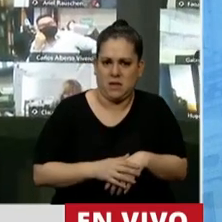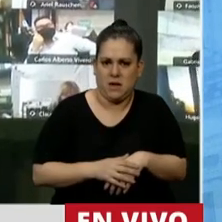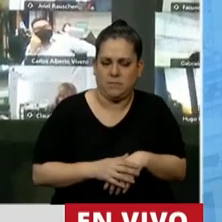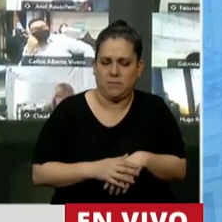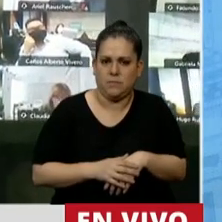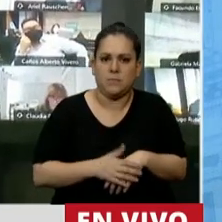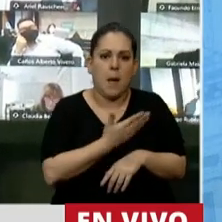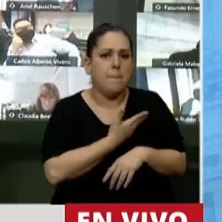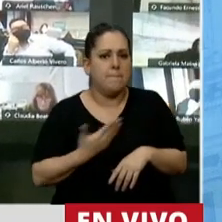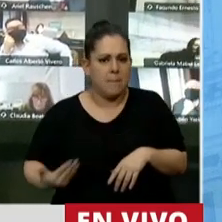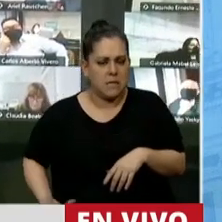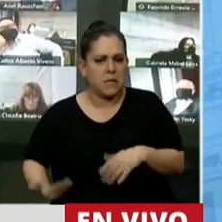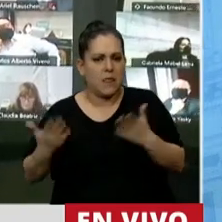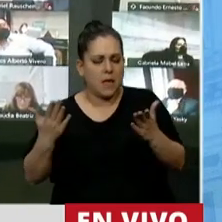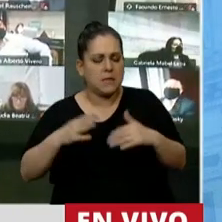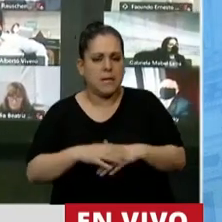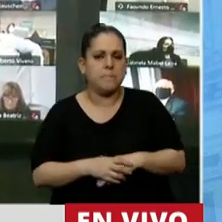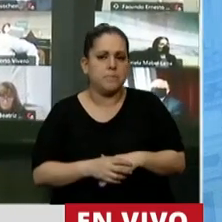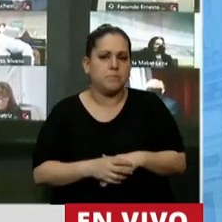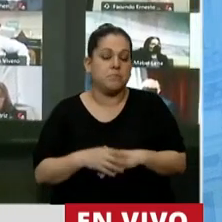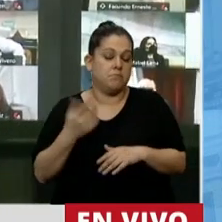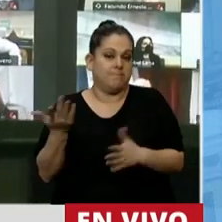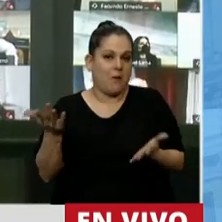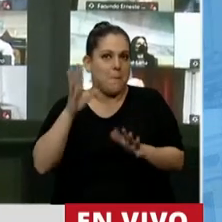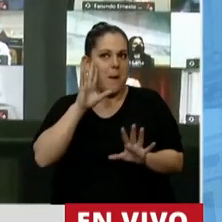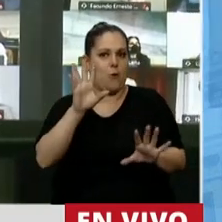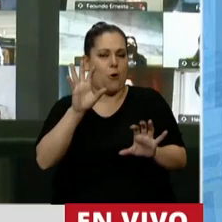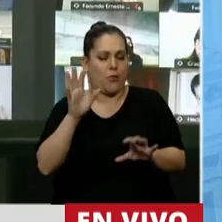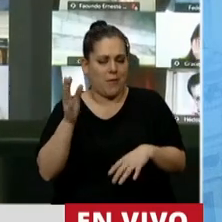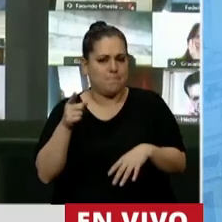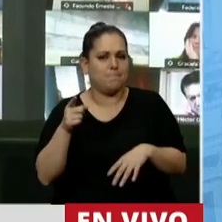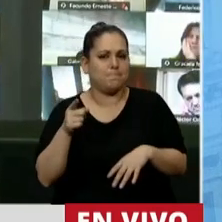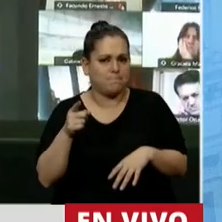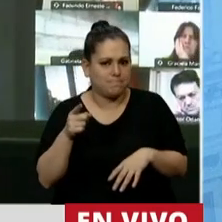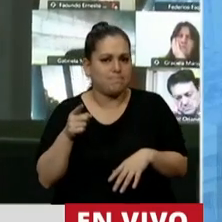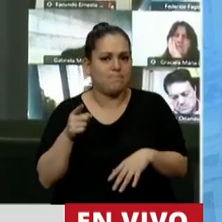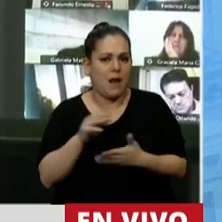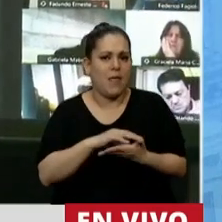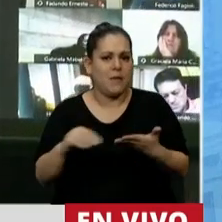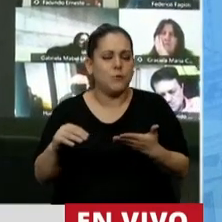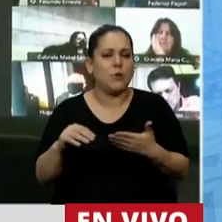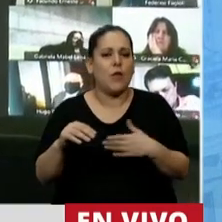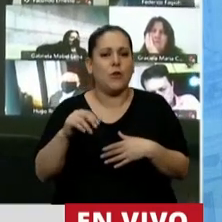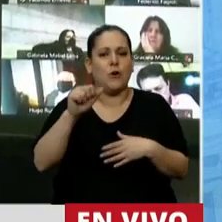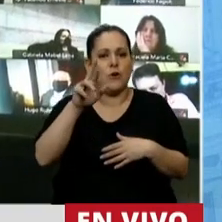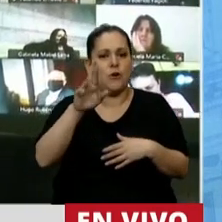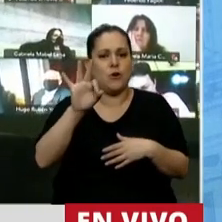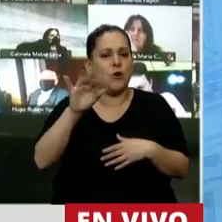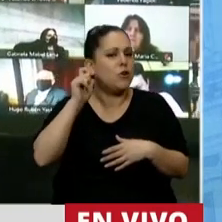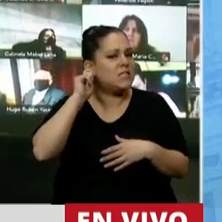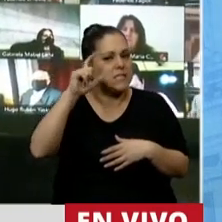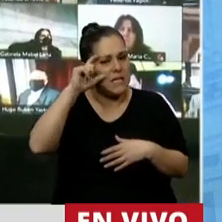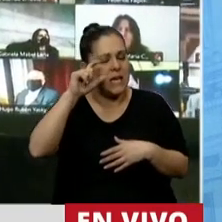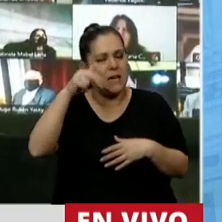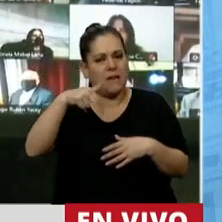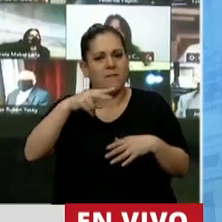Presidente, quería nombrarme, me hacía acordar el diputado Rauschenberger, el anuncio de